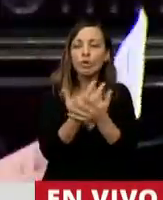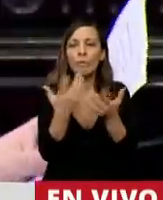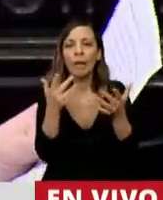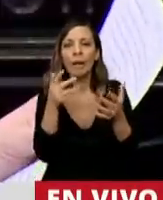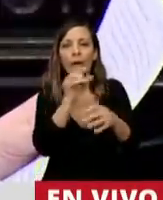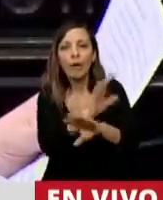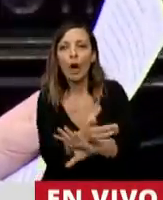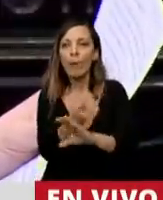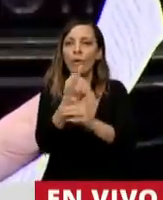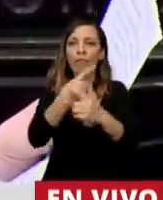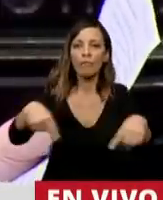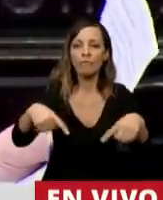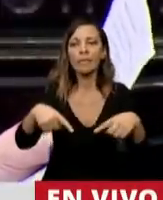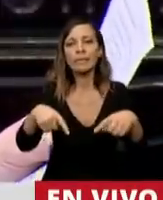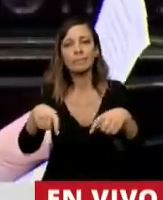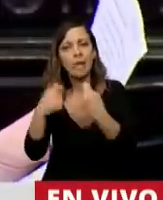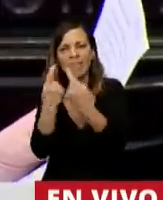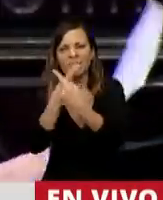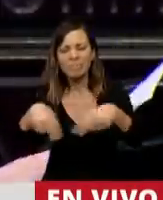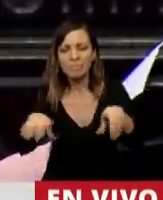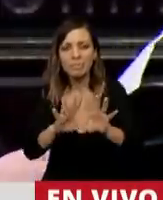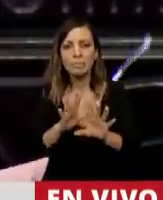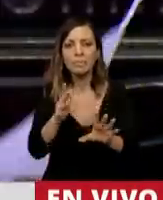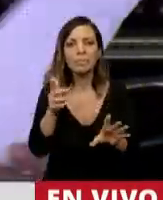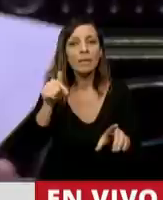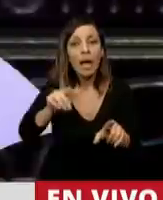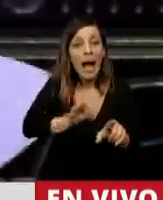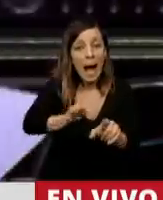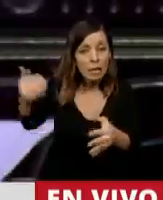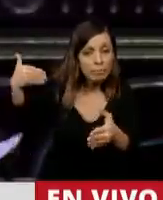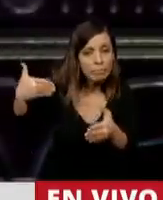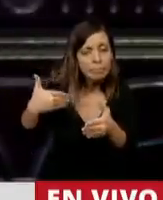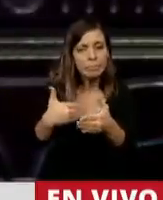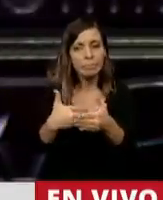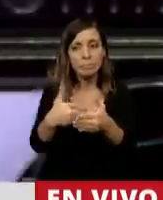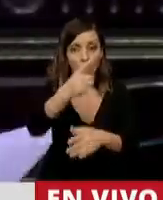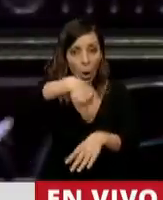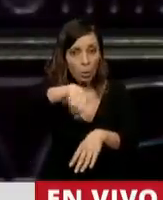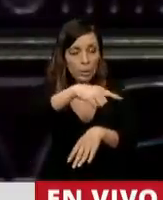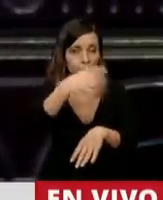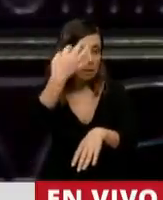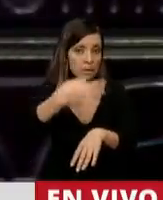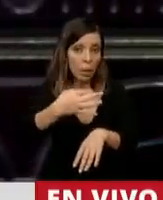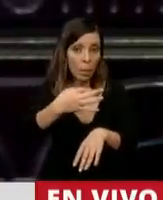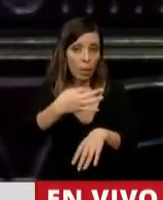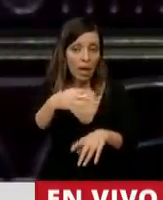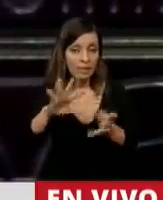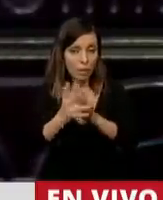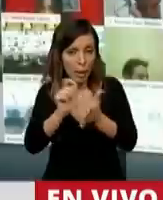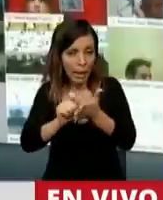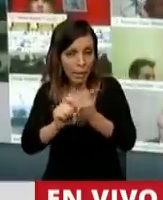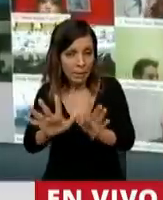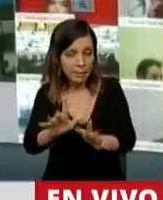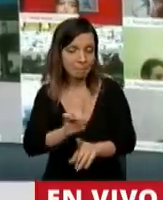inseguridades, diríamos que en estas décadas, por lo menos muchos de los que están acá no podrían tener esta referencia.